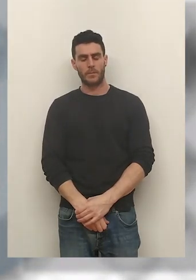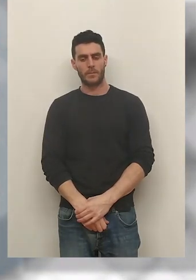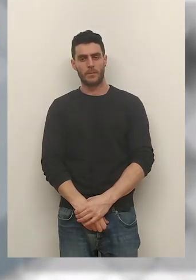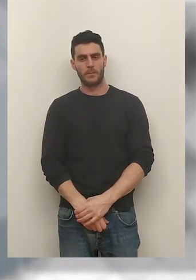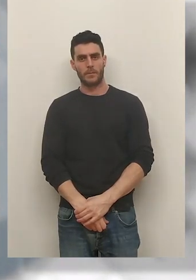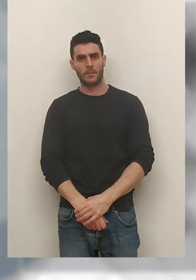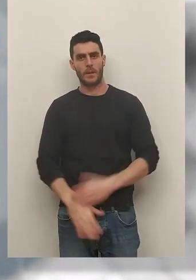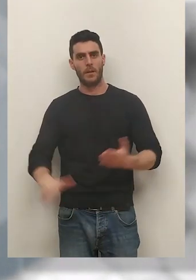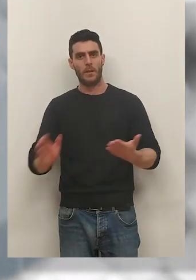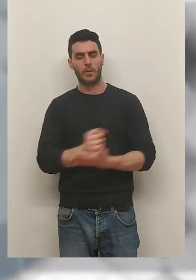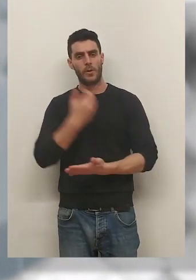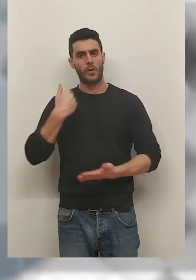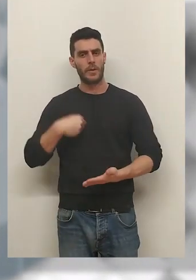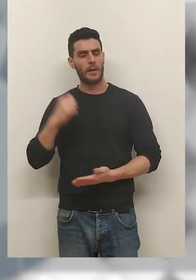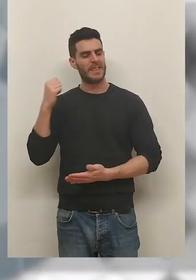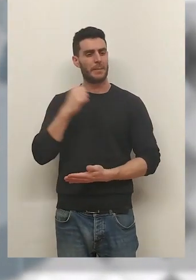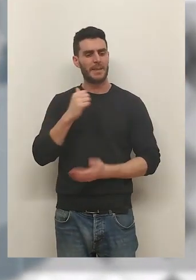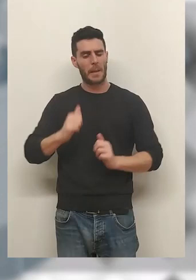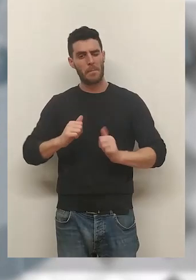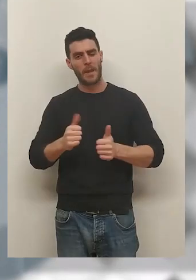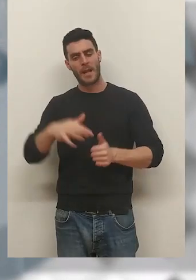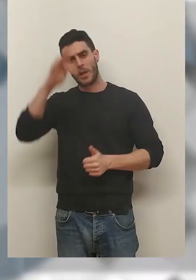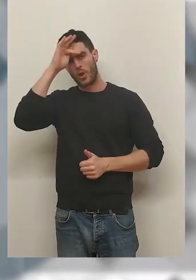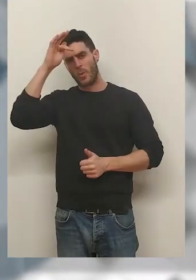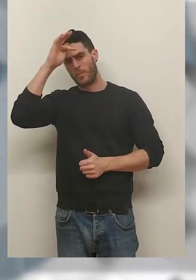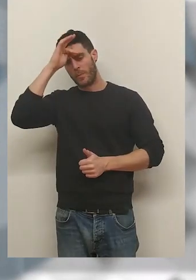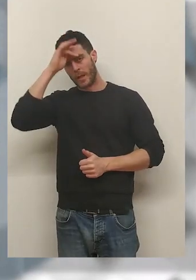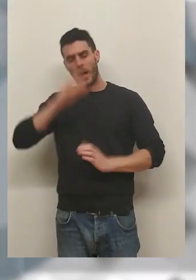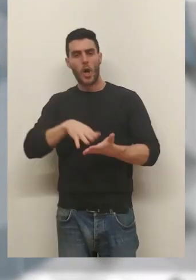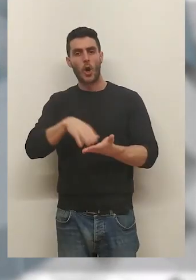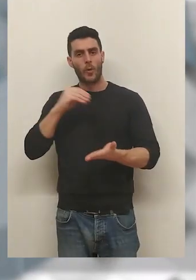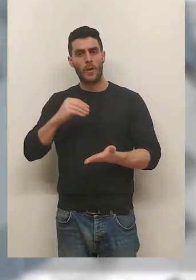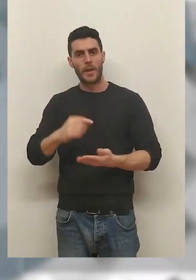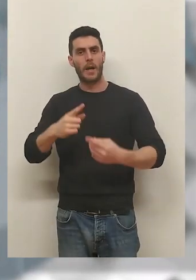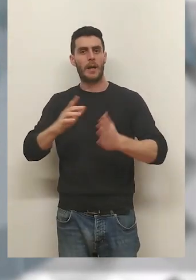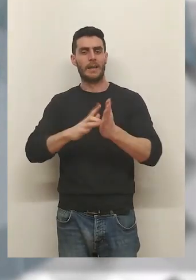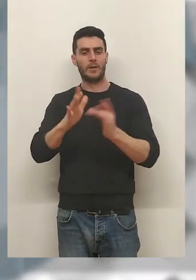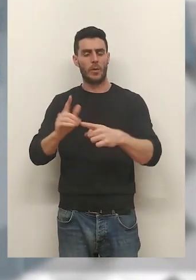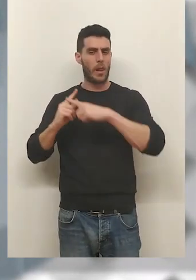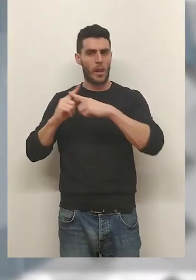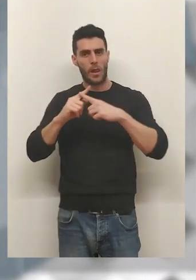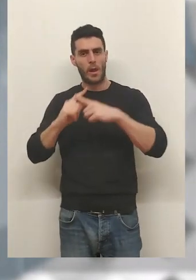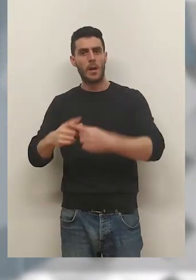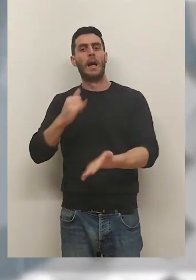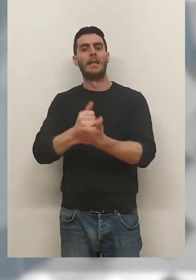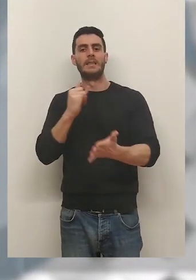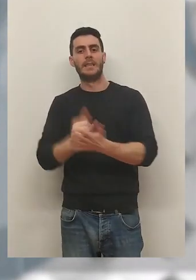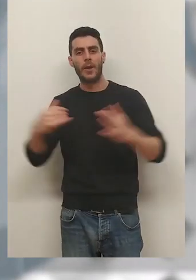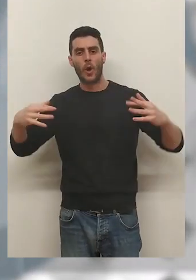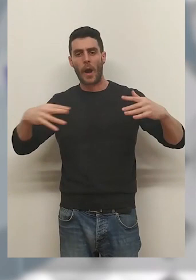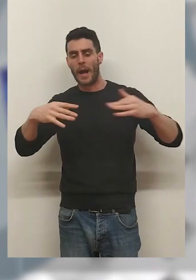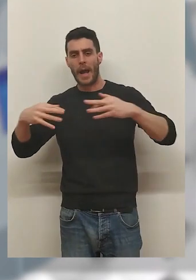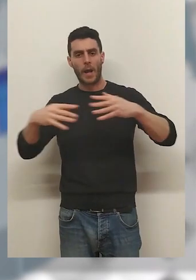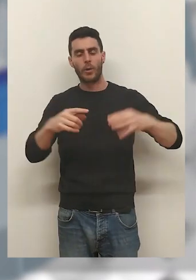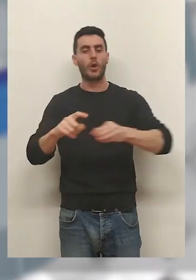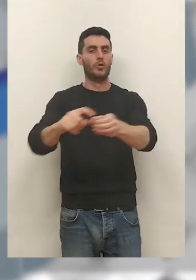Y todo suena ya a Semana Santa. Este domingo la cofradía de Jesús Nazareno llevará a cabo un ensayo de la procesión del encuentro. Será un ensayo